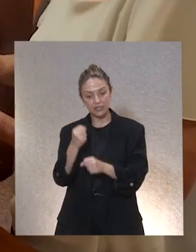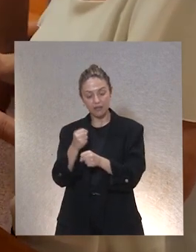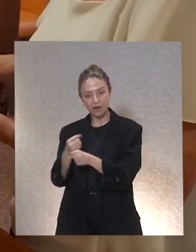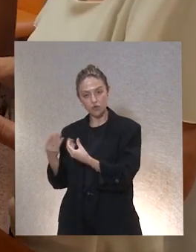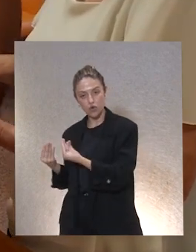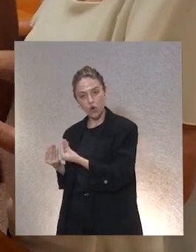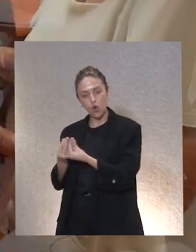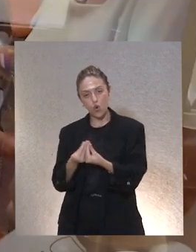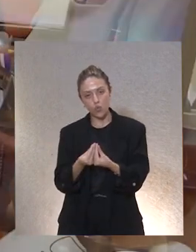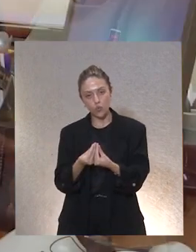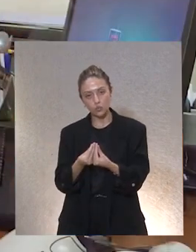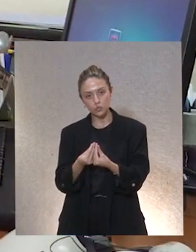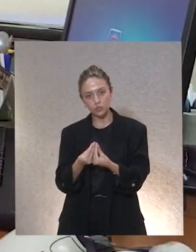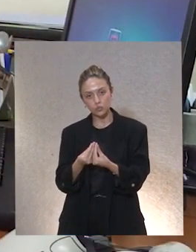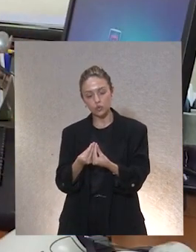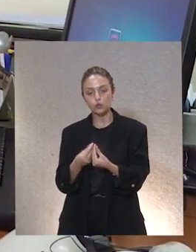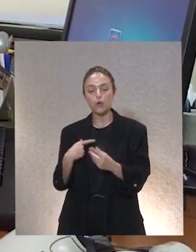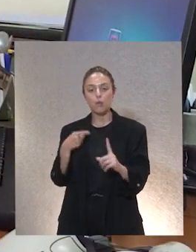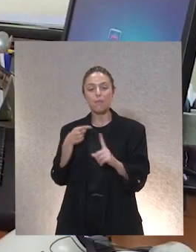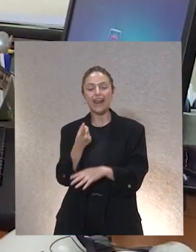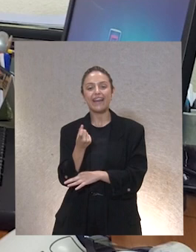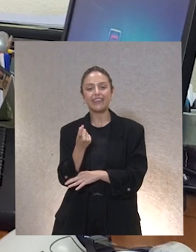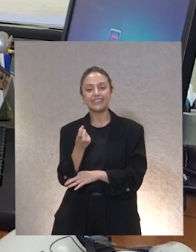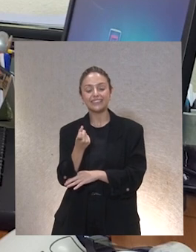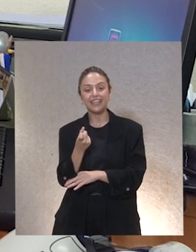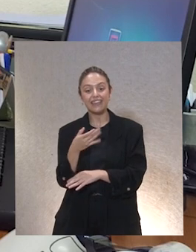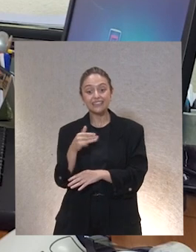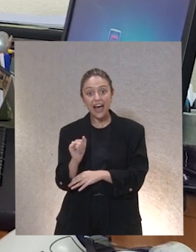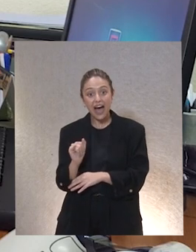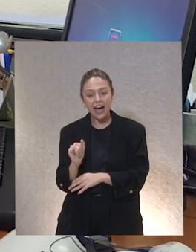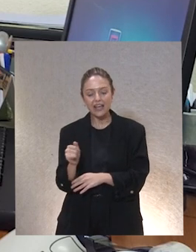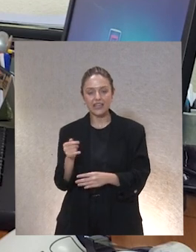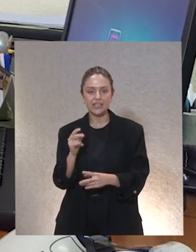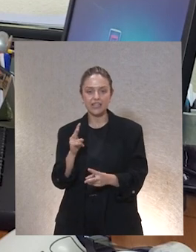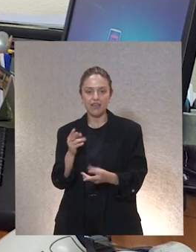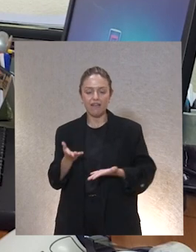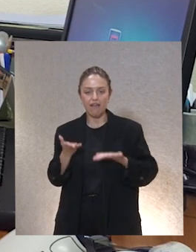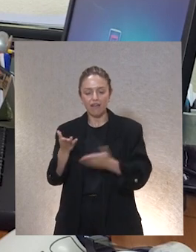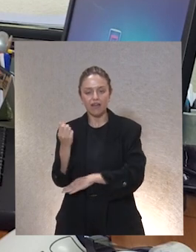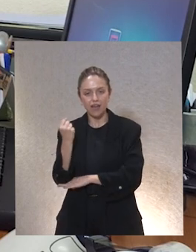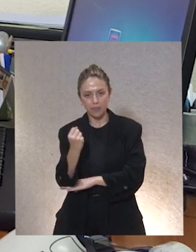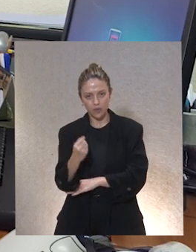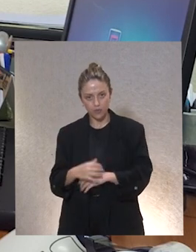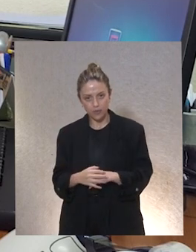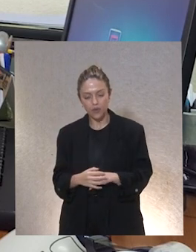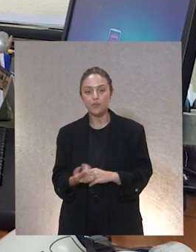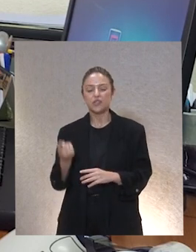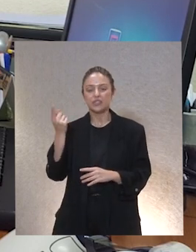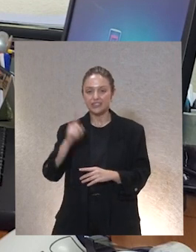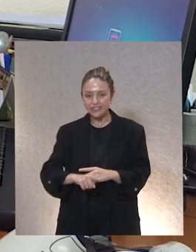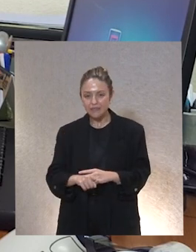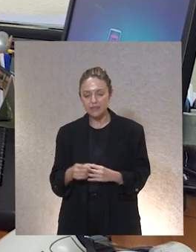dar primero respuesta a todas las necesidades fundamentales que ella tenga pero también para poderle ofrecer